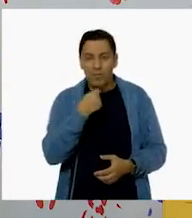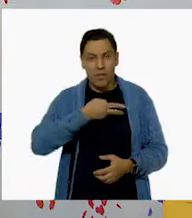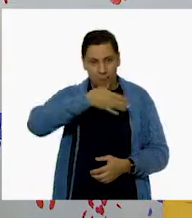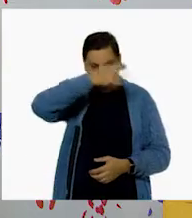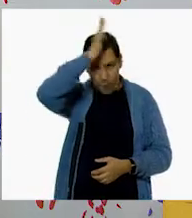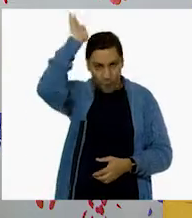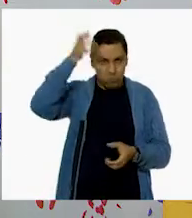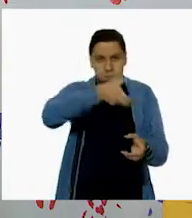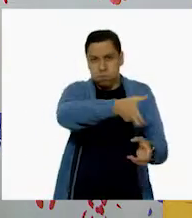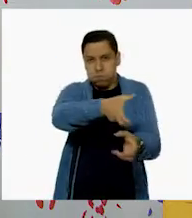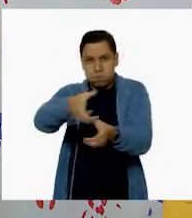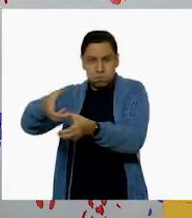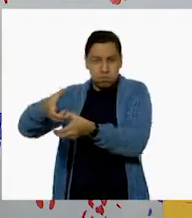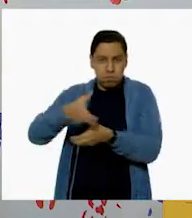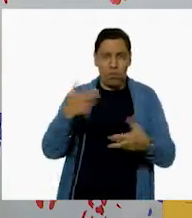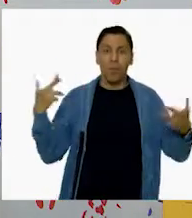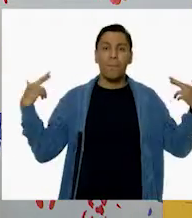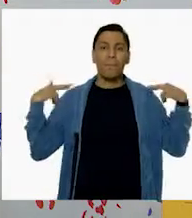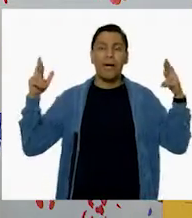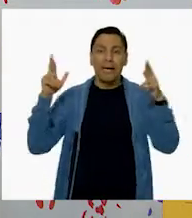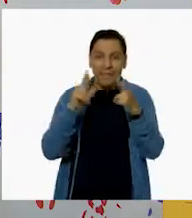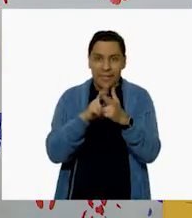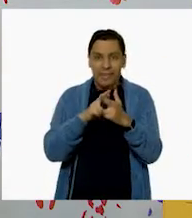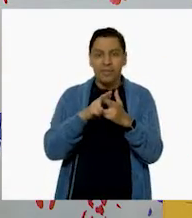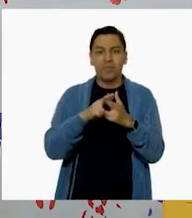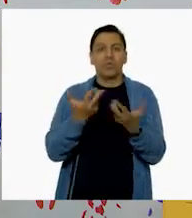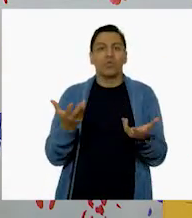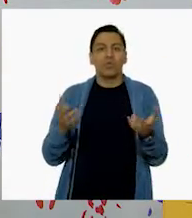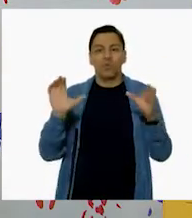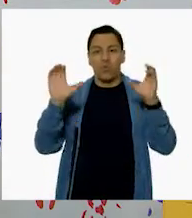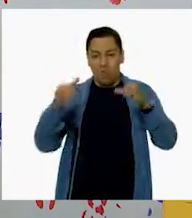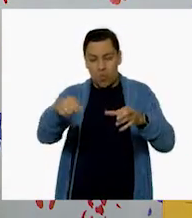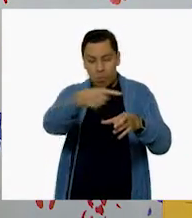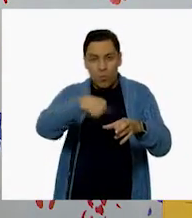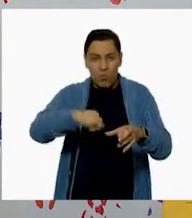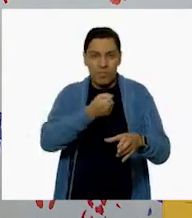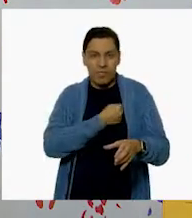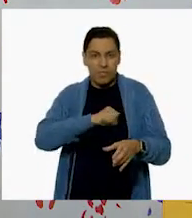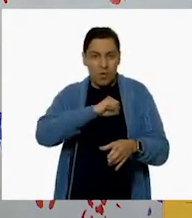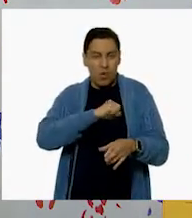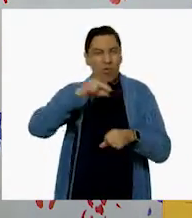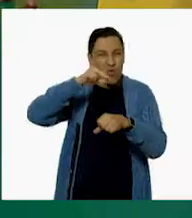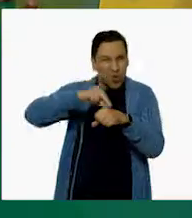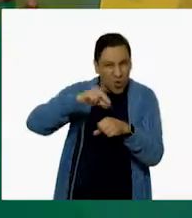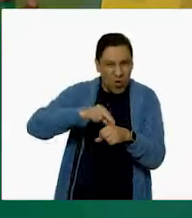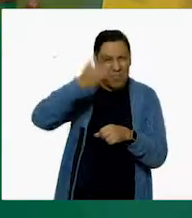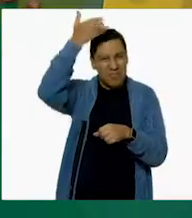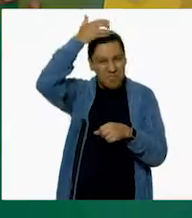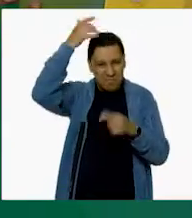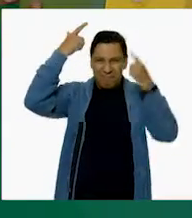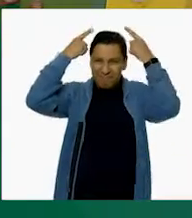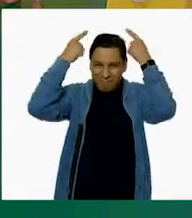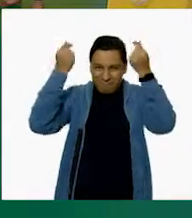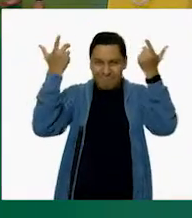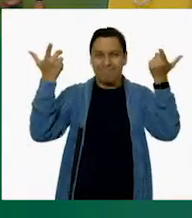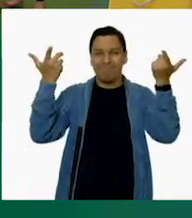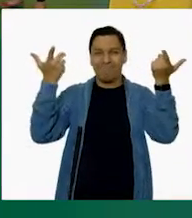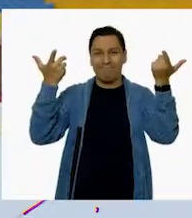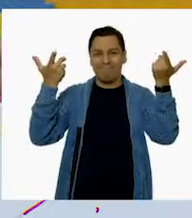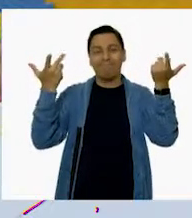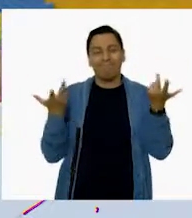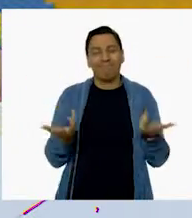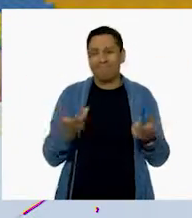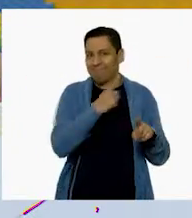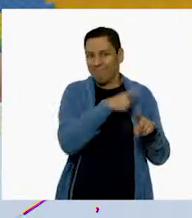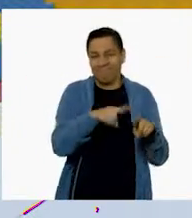bomberos, nuestras maestras y maestros, el cuerpo de salud. ¿Quiénes más se les ocurren? A ver. Las enfermeras